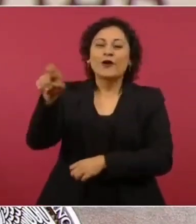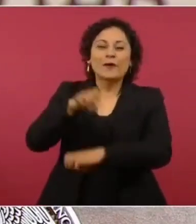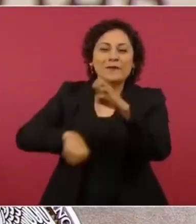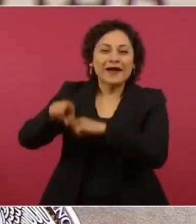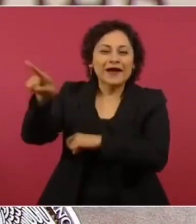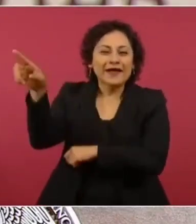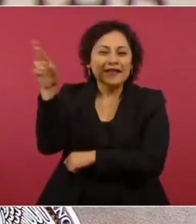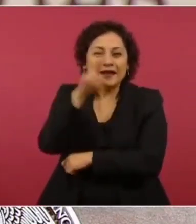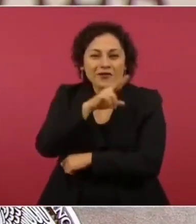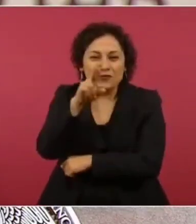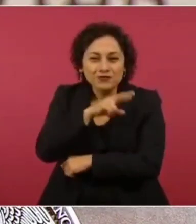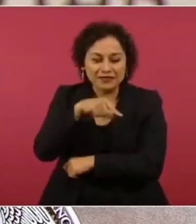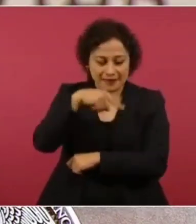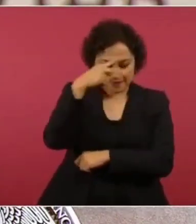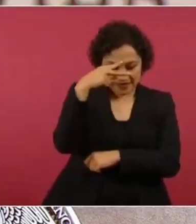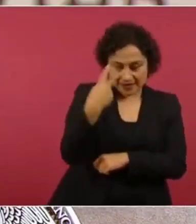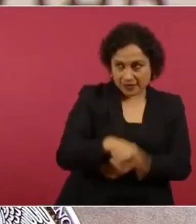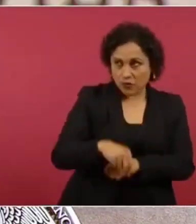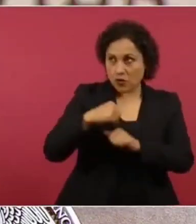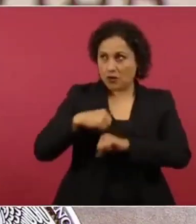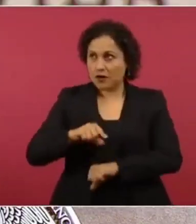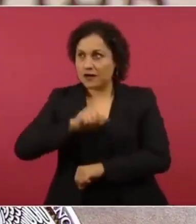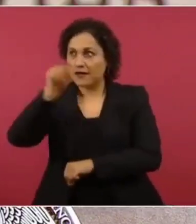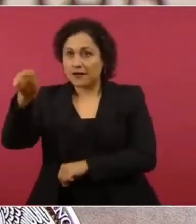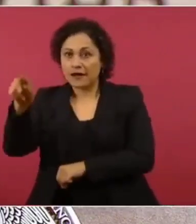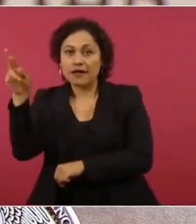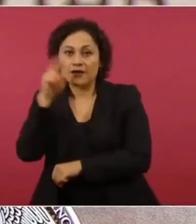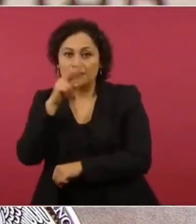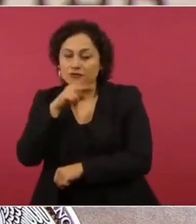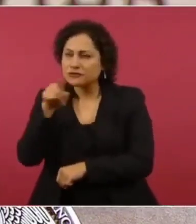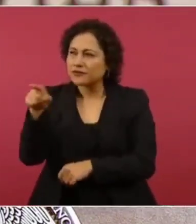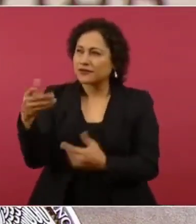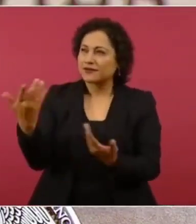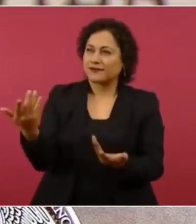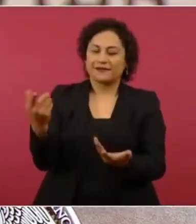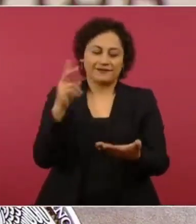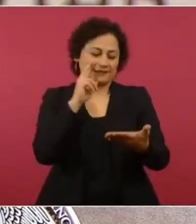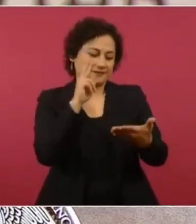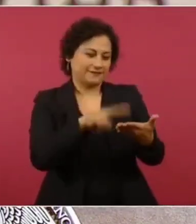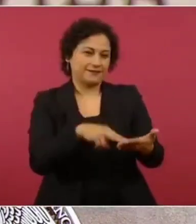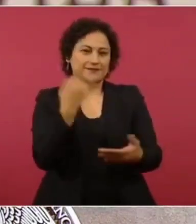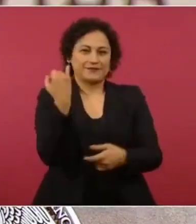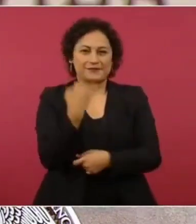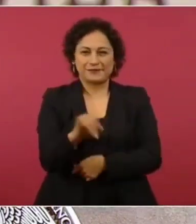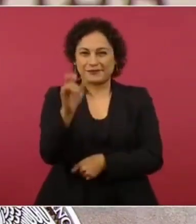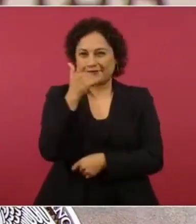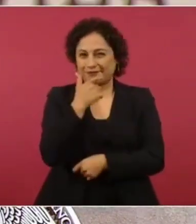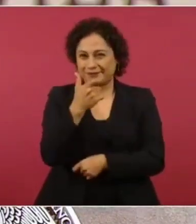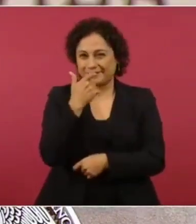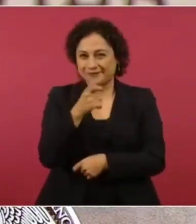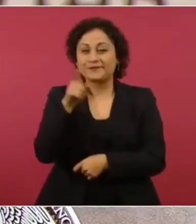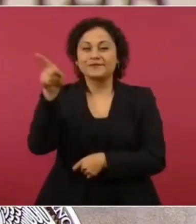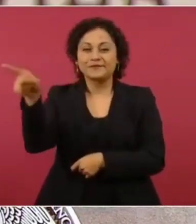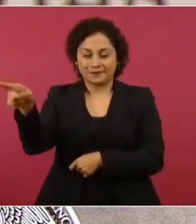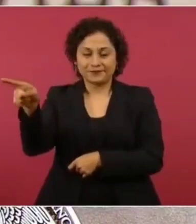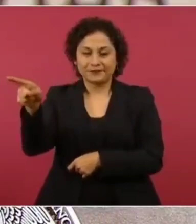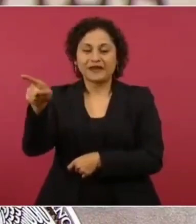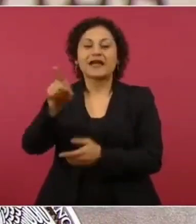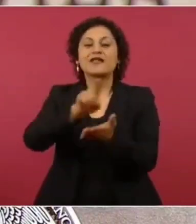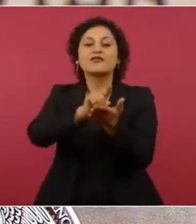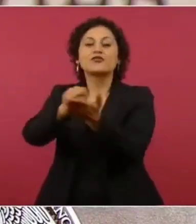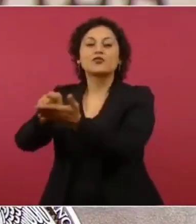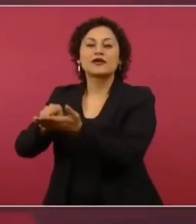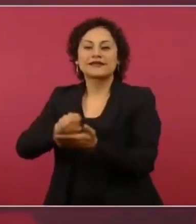este tipo de notas y trascendidos no puede tomarse de otra manera. Y publicó su respuesta a través de Twitter.